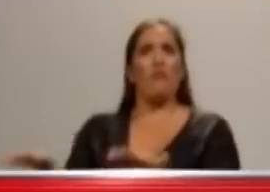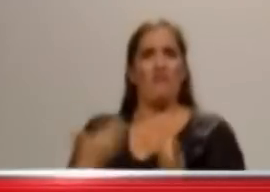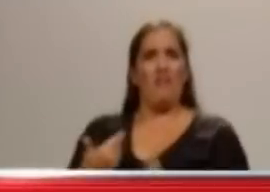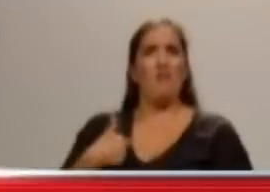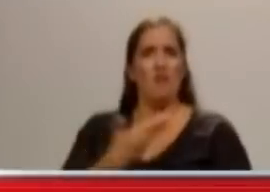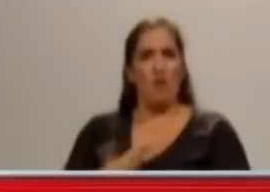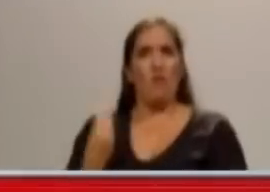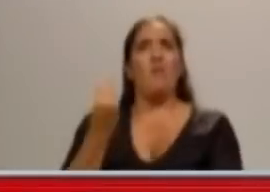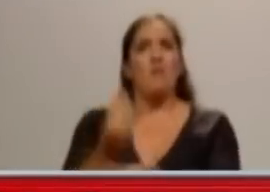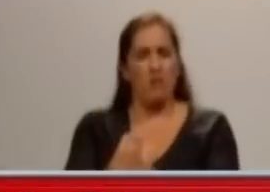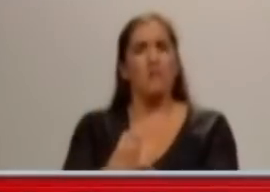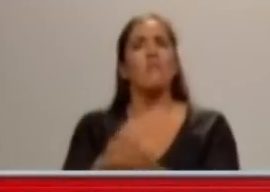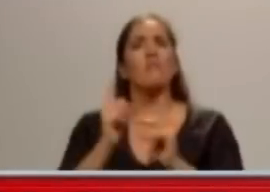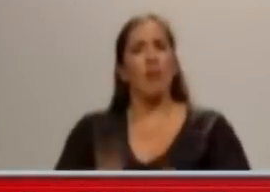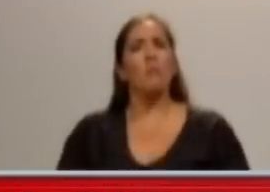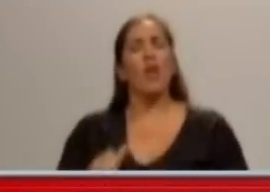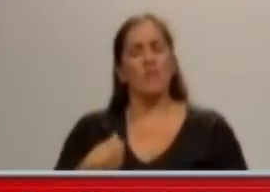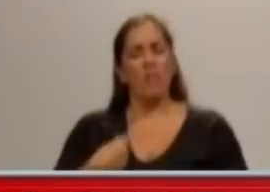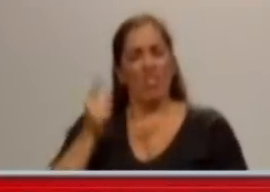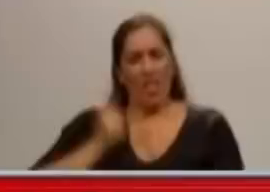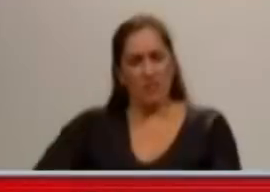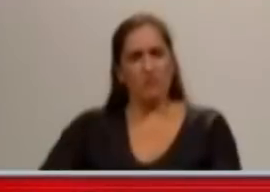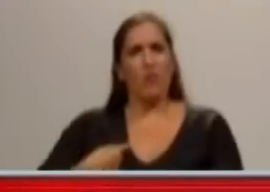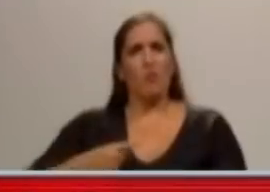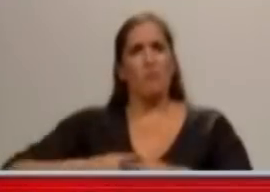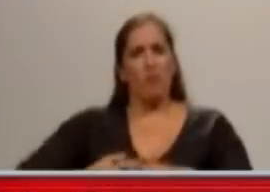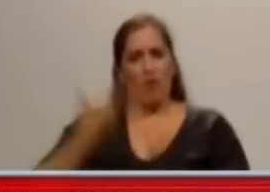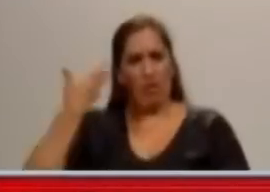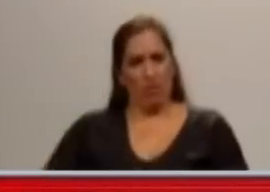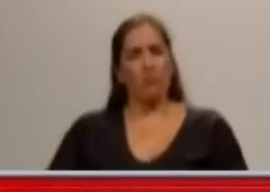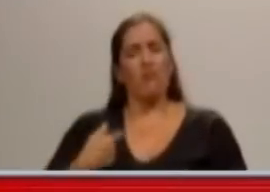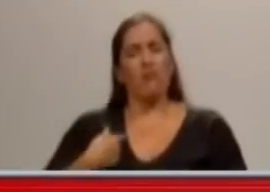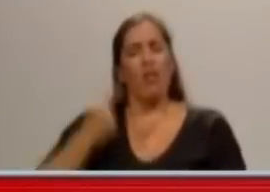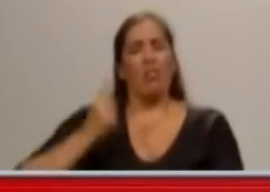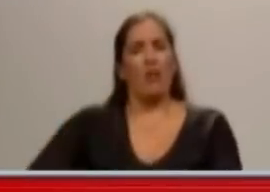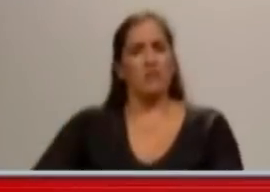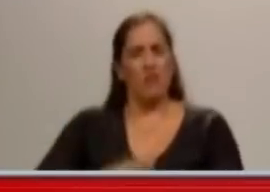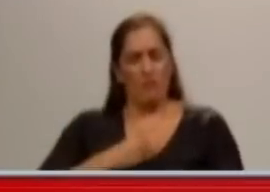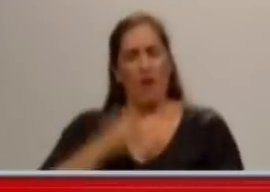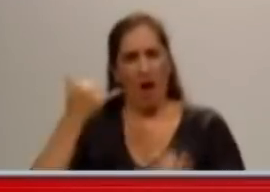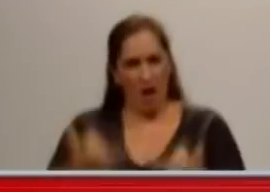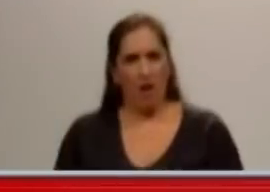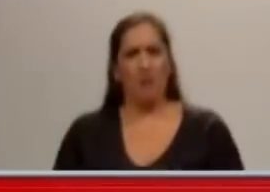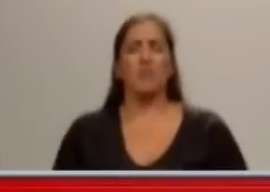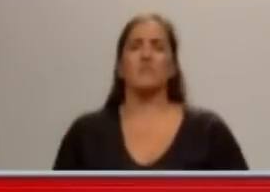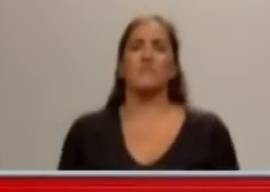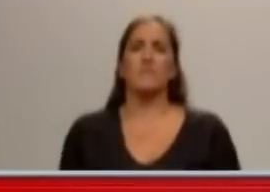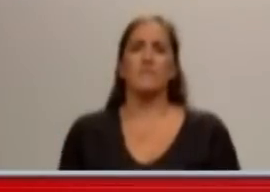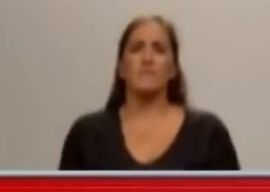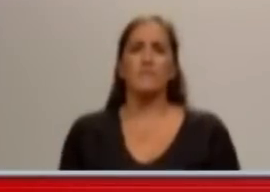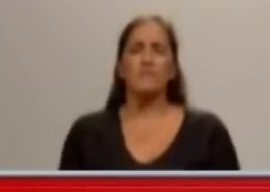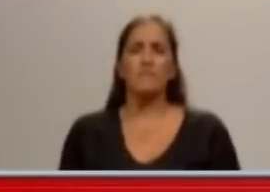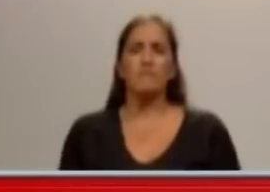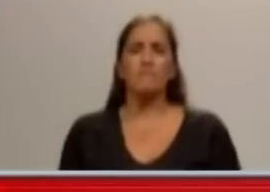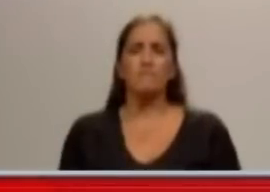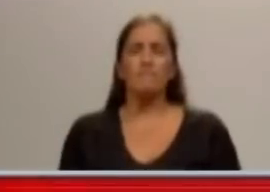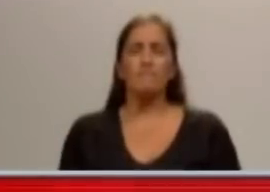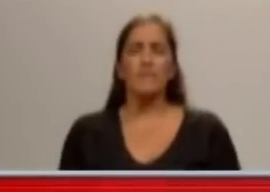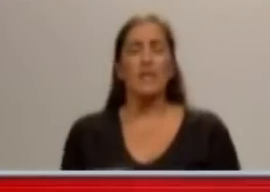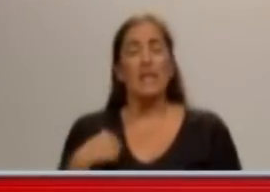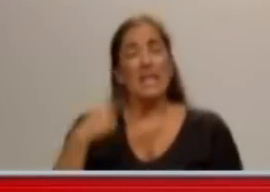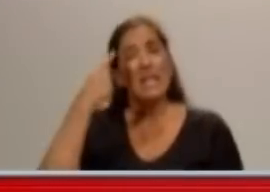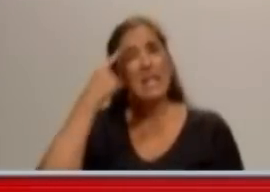y demás, aquí ha muerto un fiscal de la República, que significa mucho, no es el fiscal que tenía a su cargo ni más ni menos que